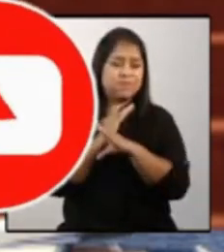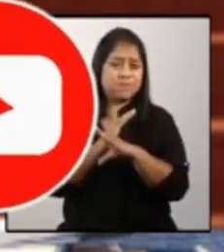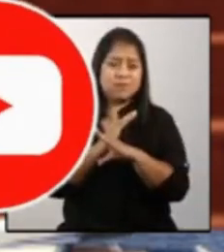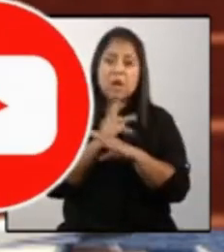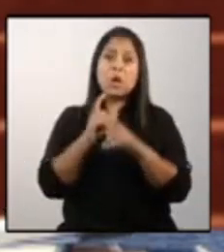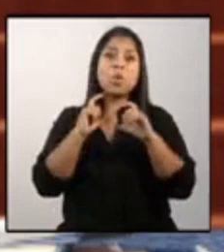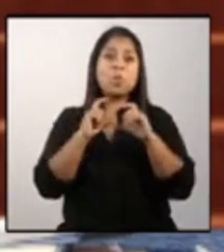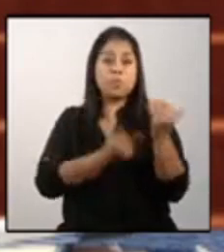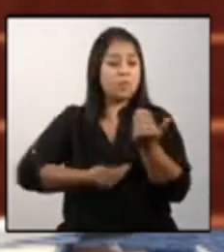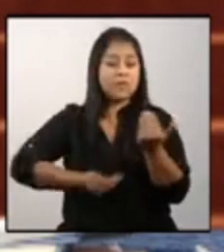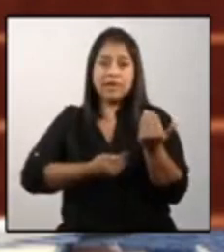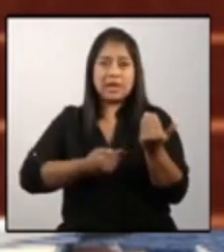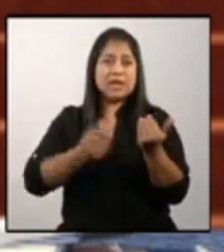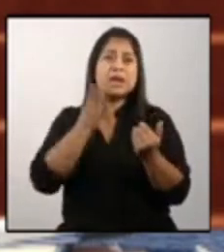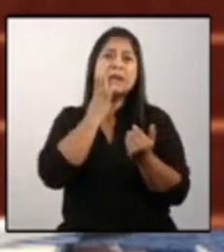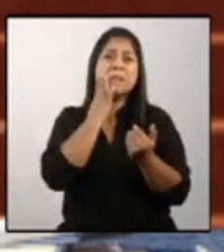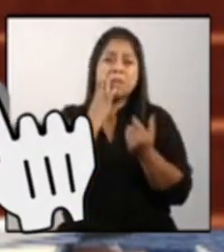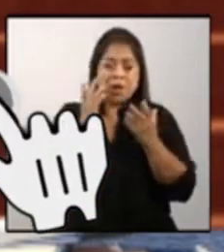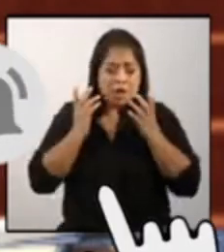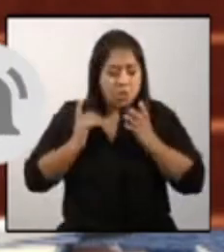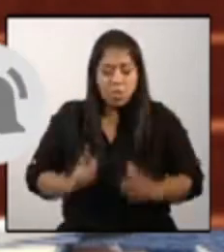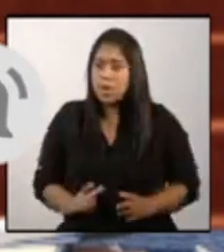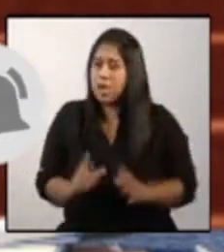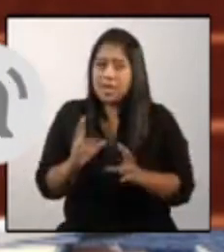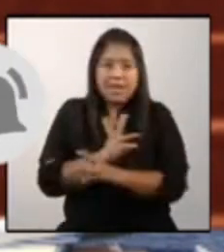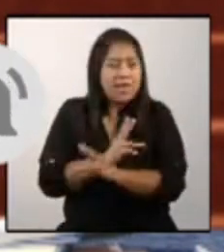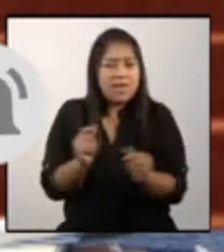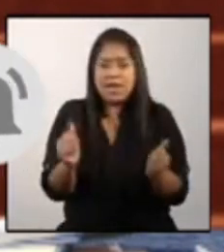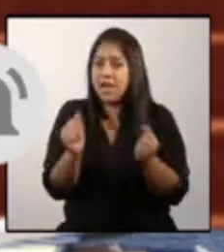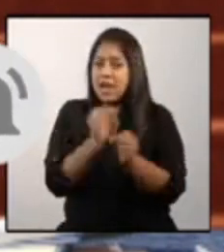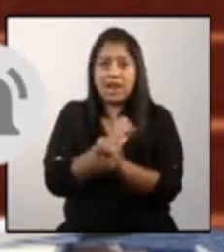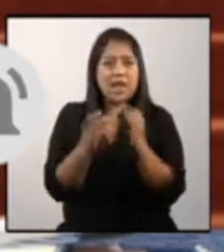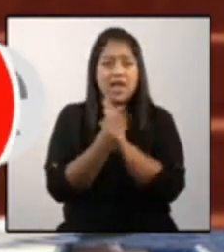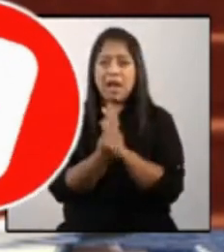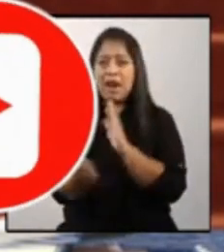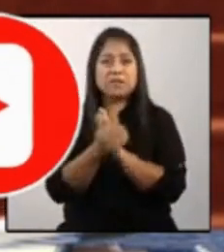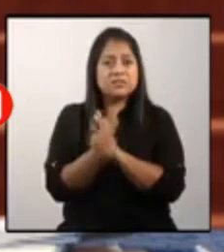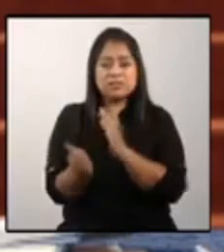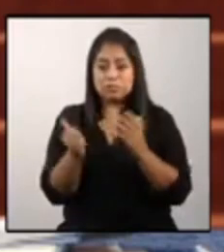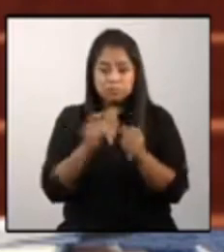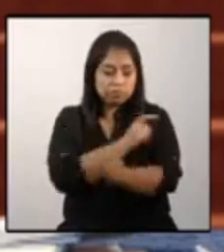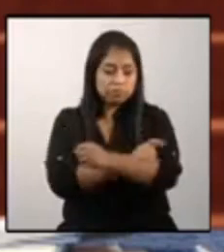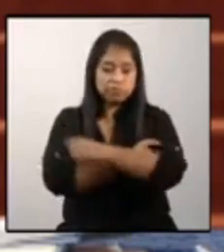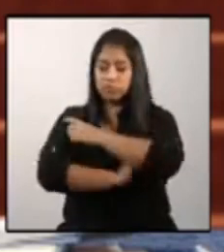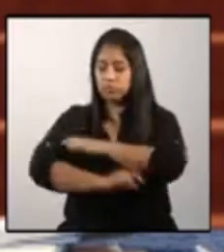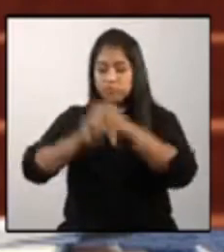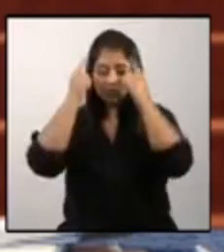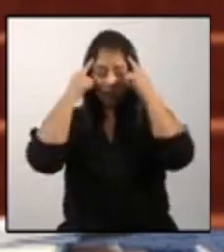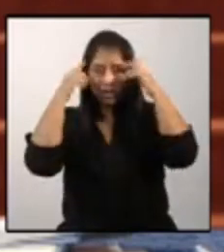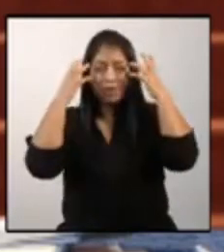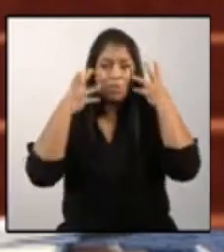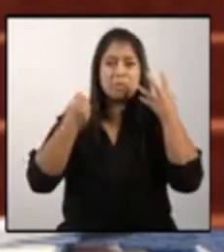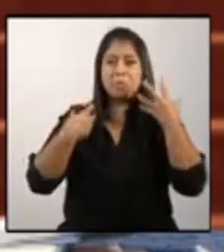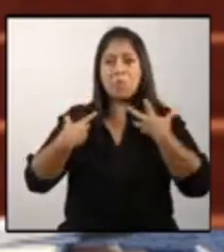en un estado deplorable ya se consumieron todas las reservas grasas que tenían de los músculos, del cerebro, de las glándulas